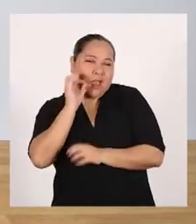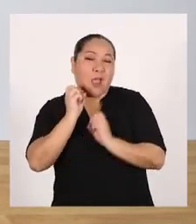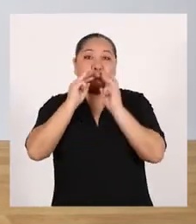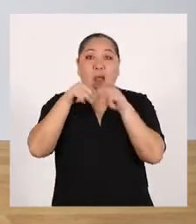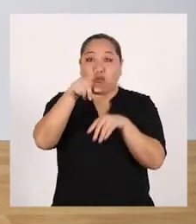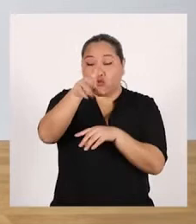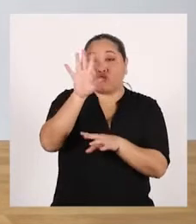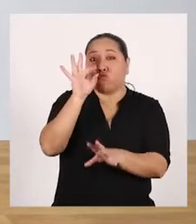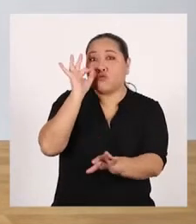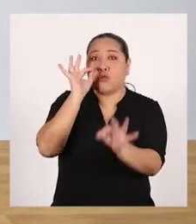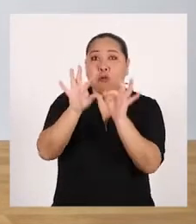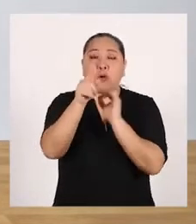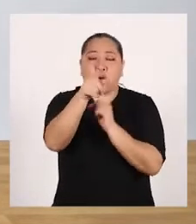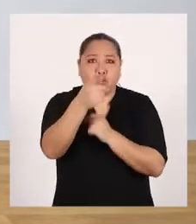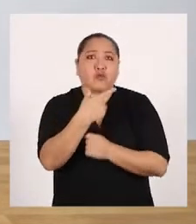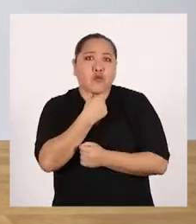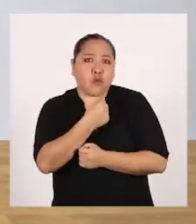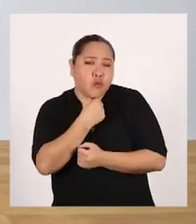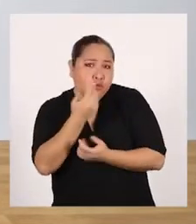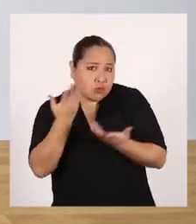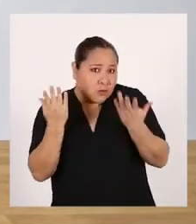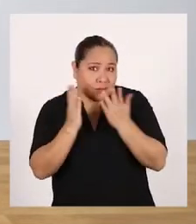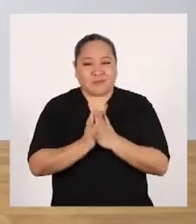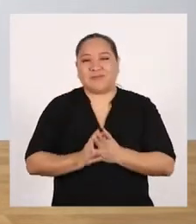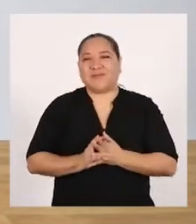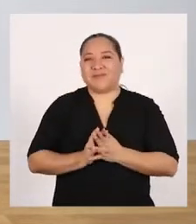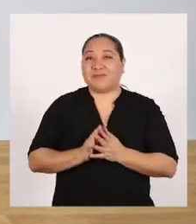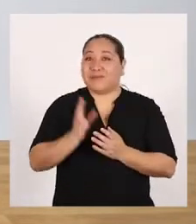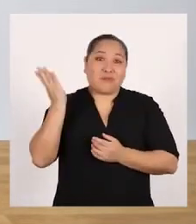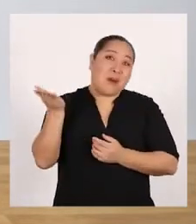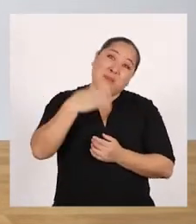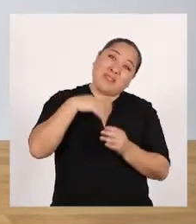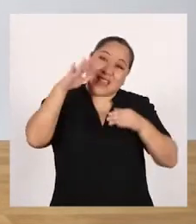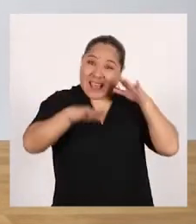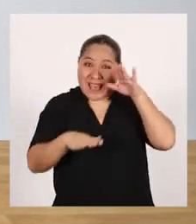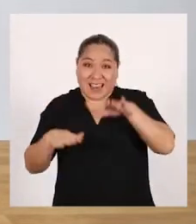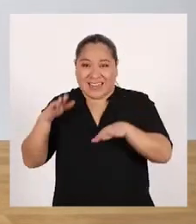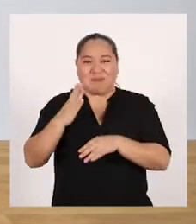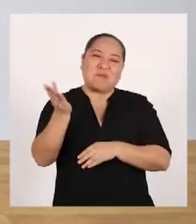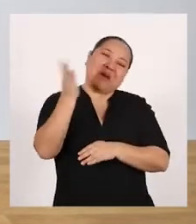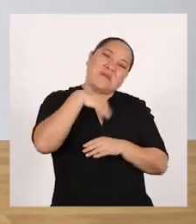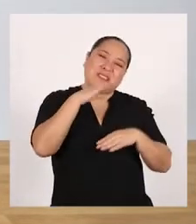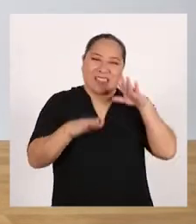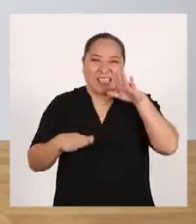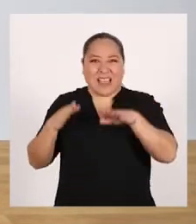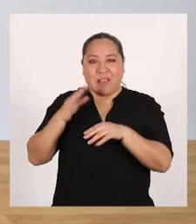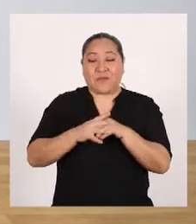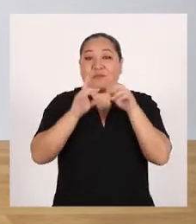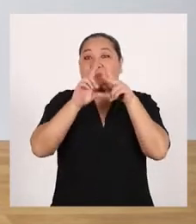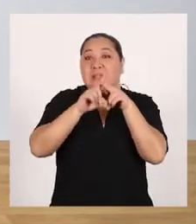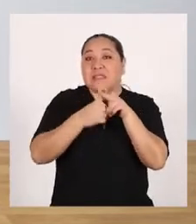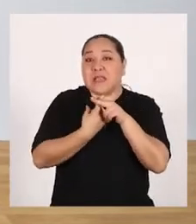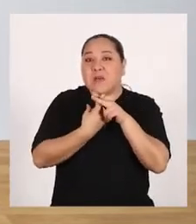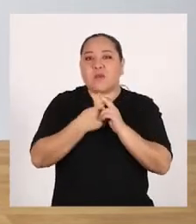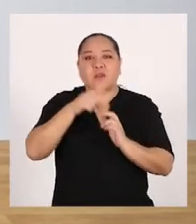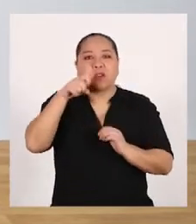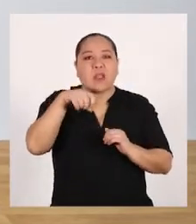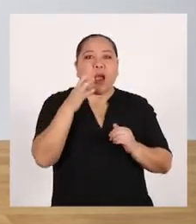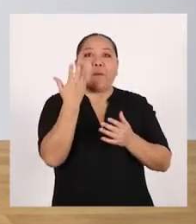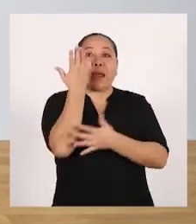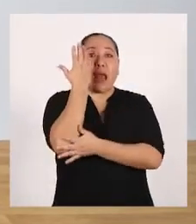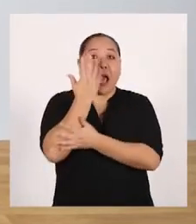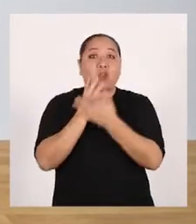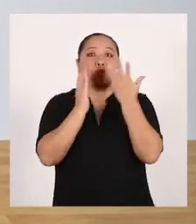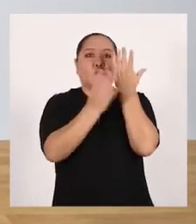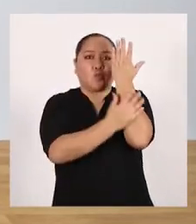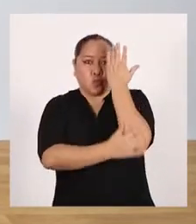el mar. Ustedes pueden escoger el lugar que ustedes deseen. ¿Vamos a nadar? ¿Vamos a nadar? ¿Vamos a nadar? Empezamos ejercitando los